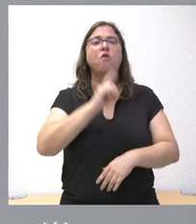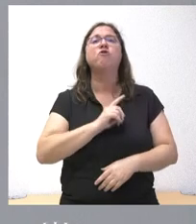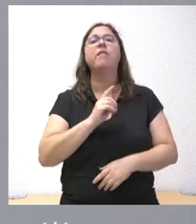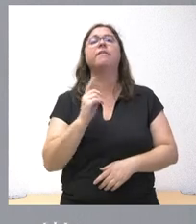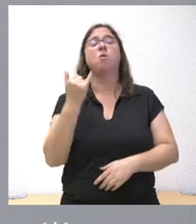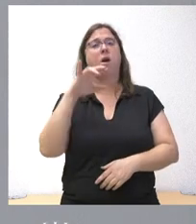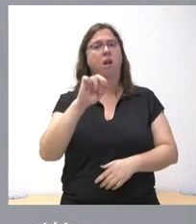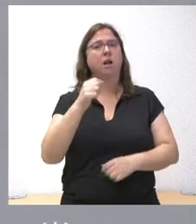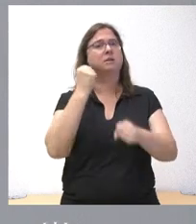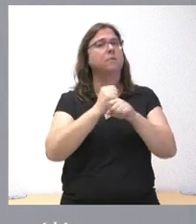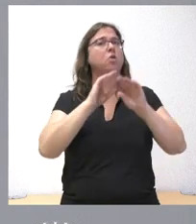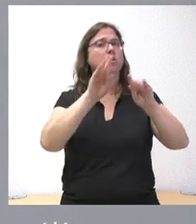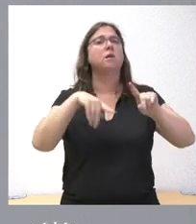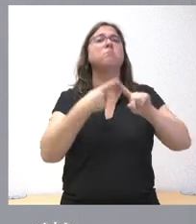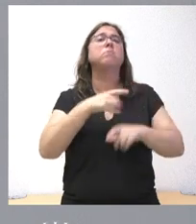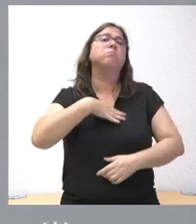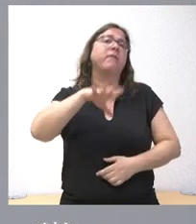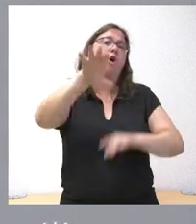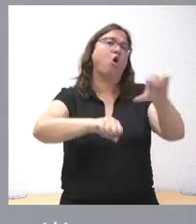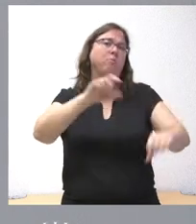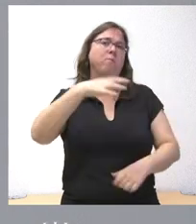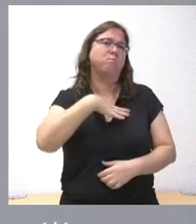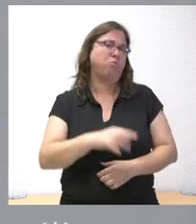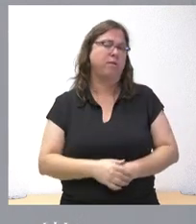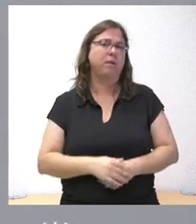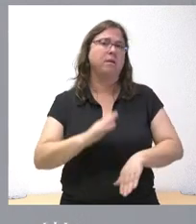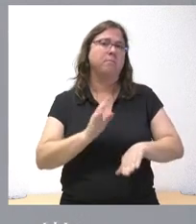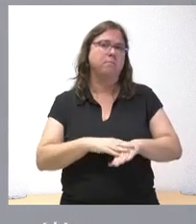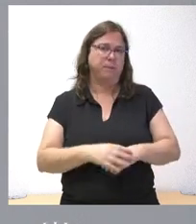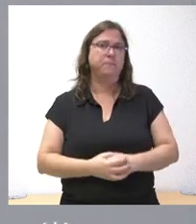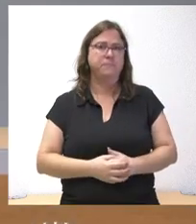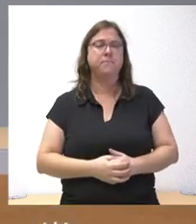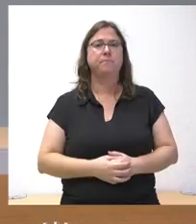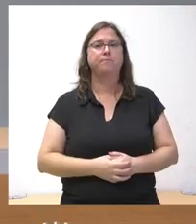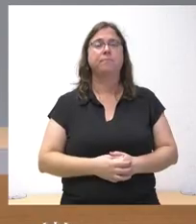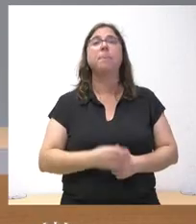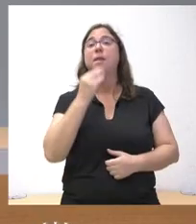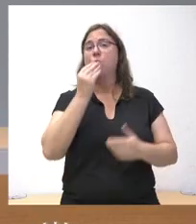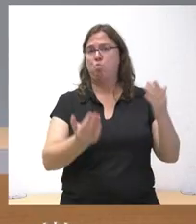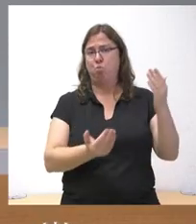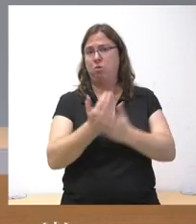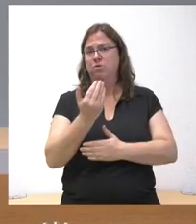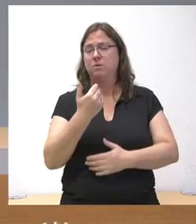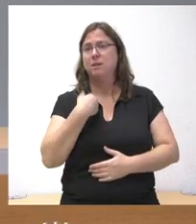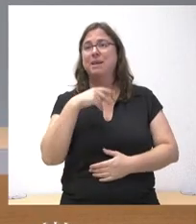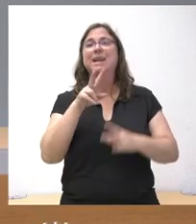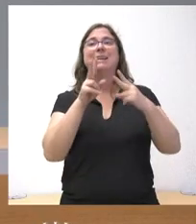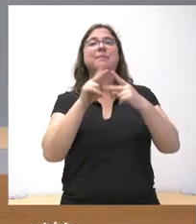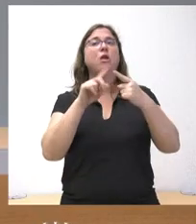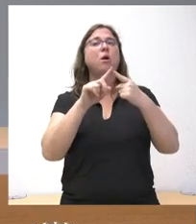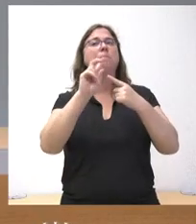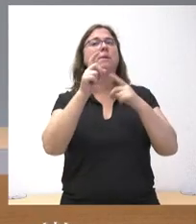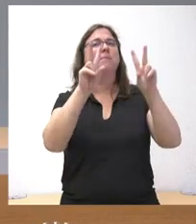trabajadores y de posibles compradores que pudieran presentarse para adquirir la fábrica. Sí, buenos días. Quería hacerle dos cuestiones. La primera